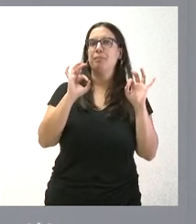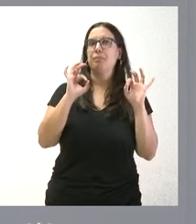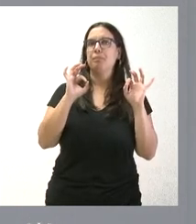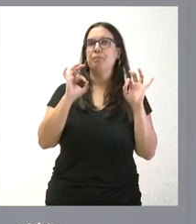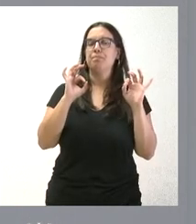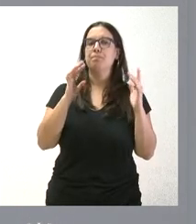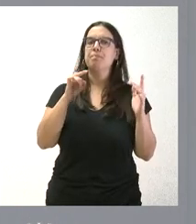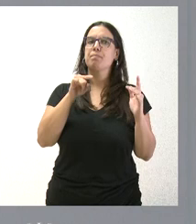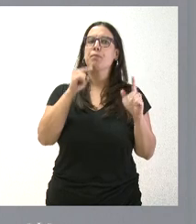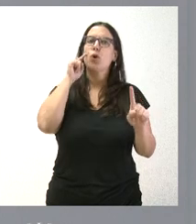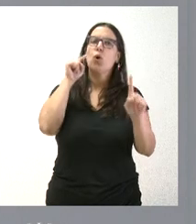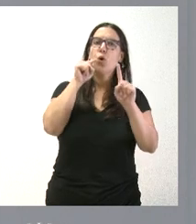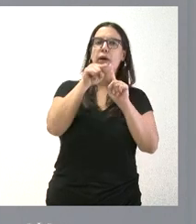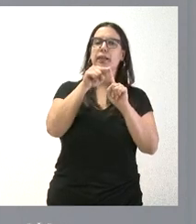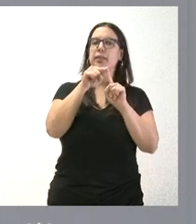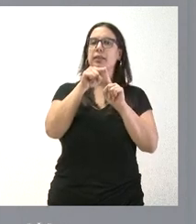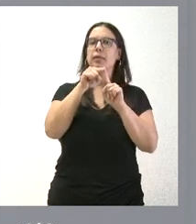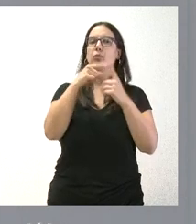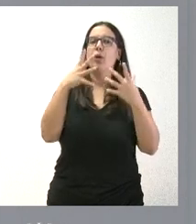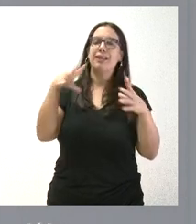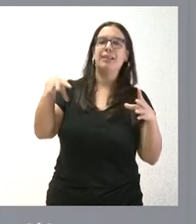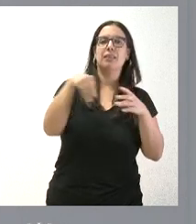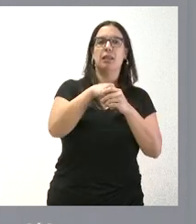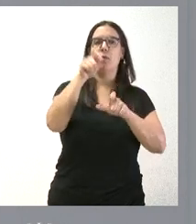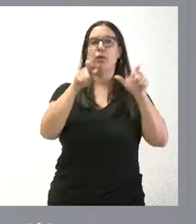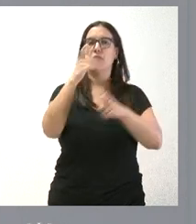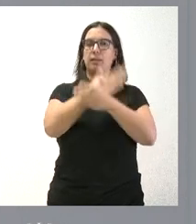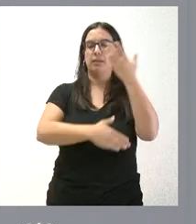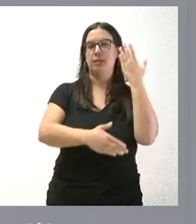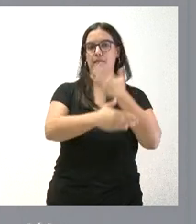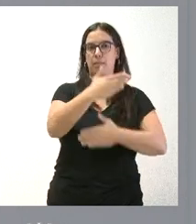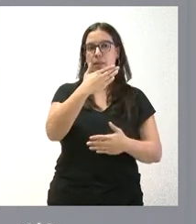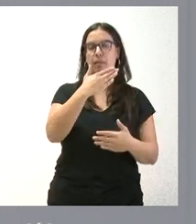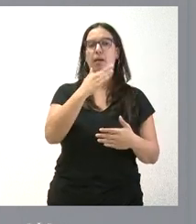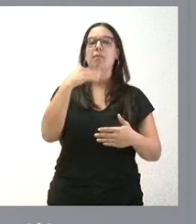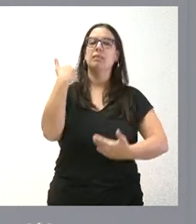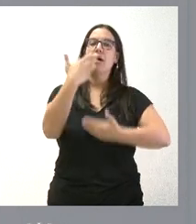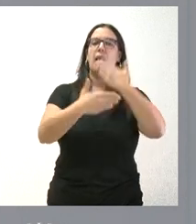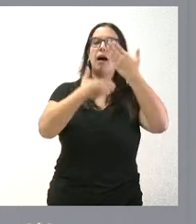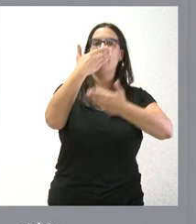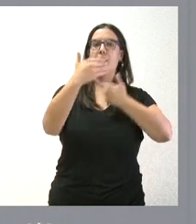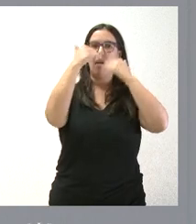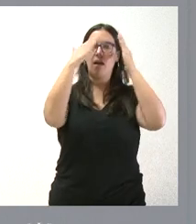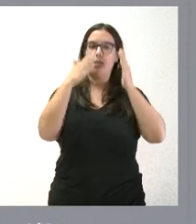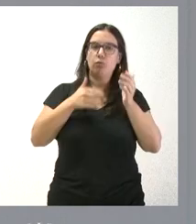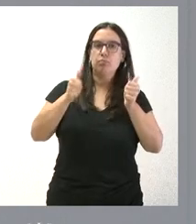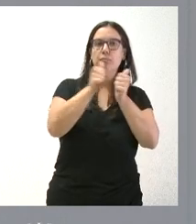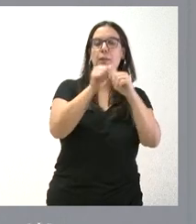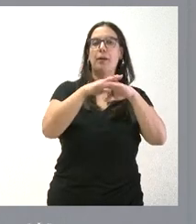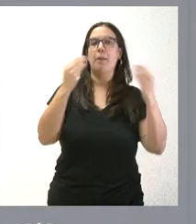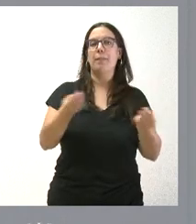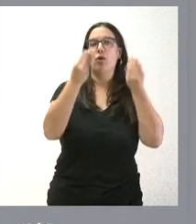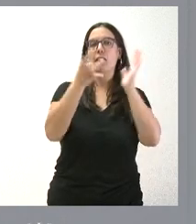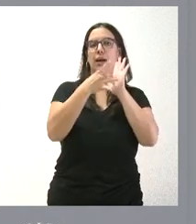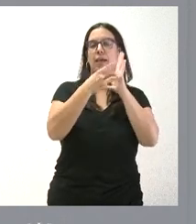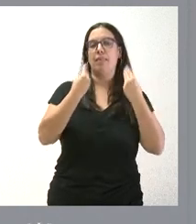que tiene como objetivo esencial la inserción de las personas con discapacidad y los avances asistenciales para mejorar la calidad de vida de las